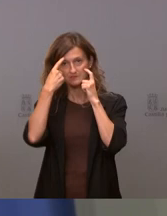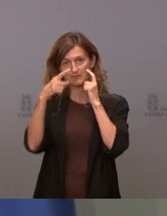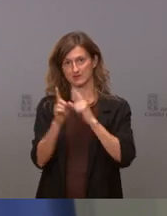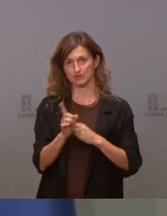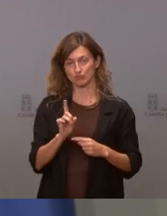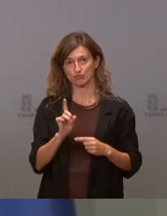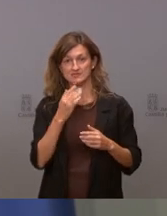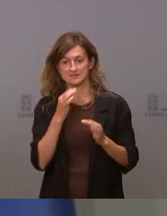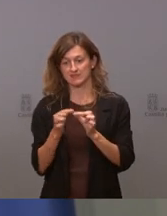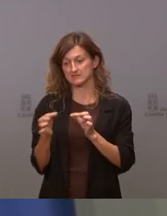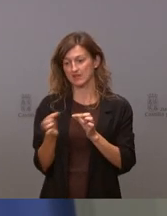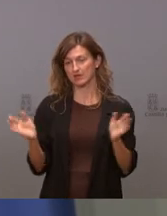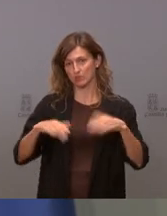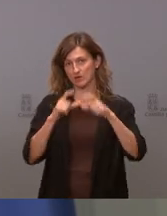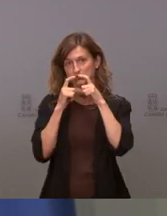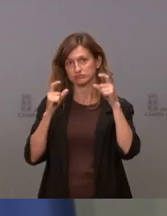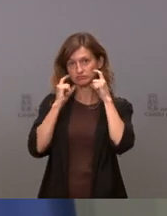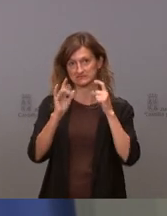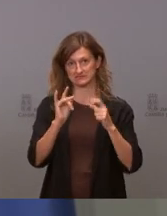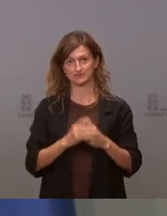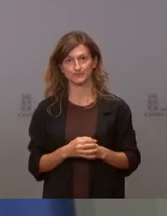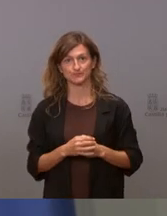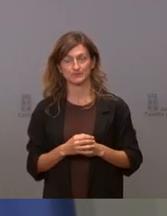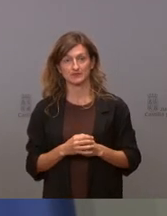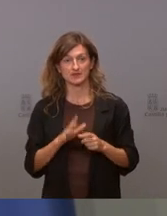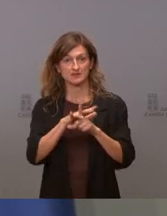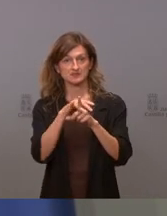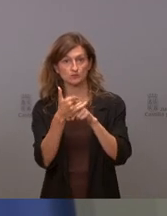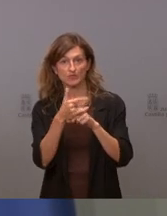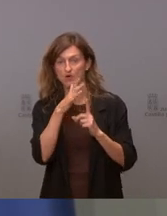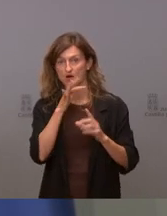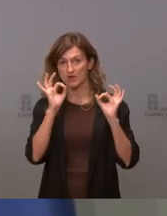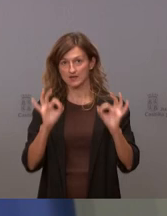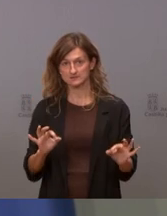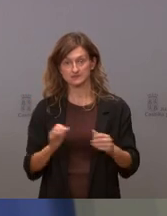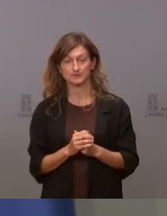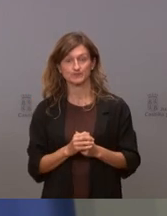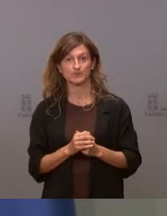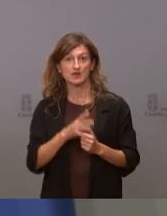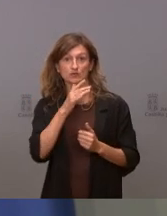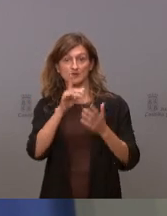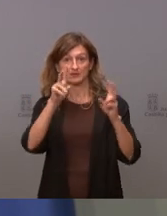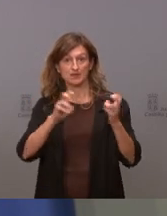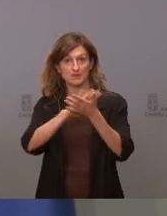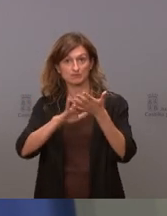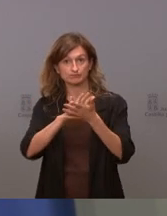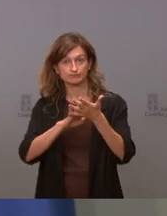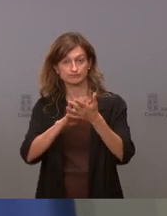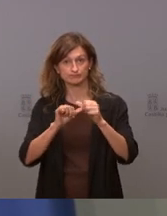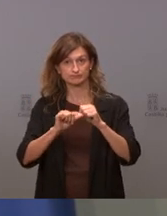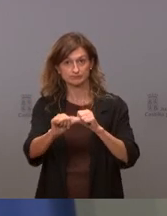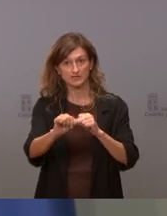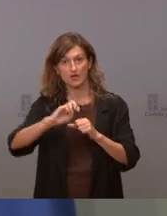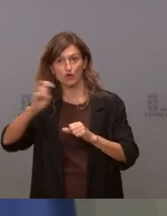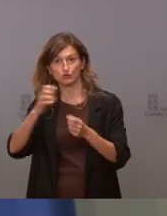salvo que no se pueda mantener la distancia interpersonal. Esa la situación en este momento. Vamos a abordar esta situación y